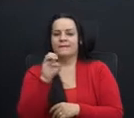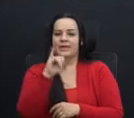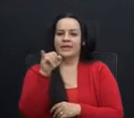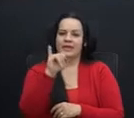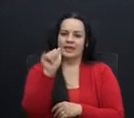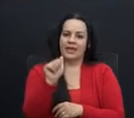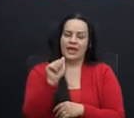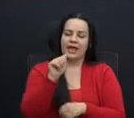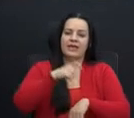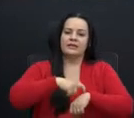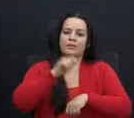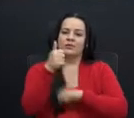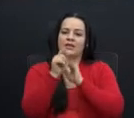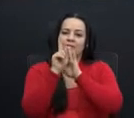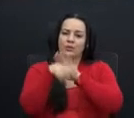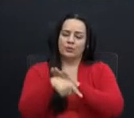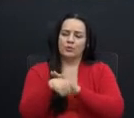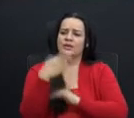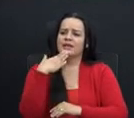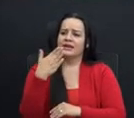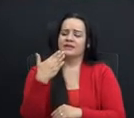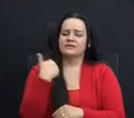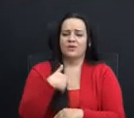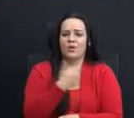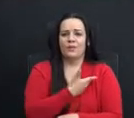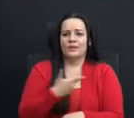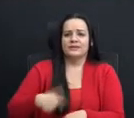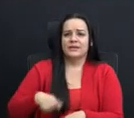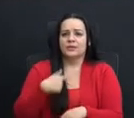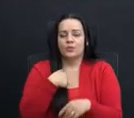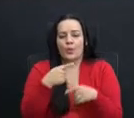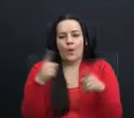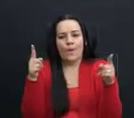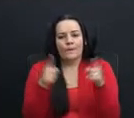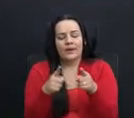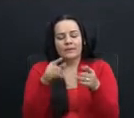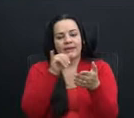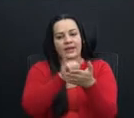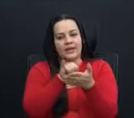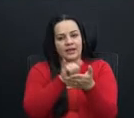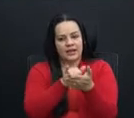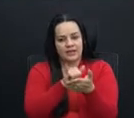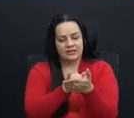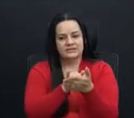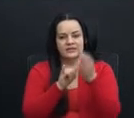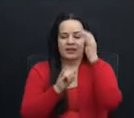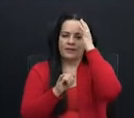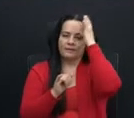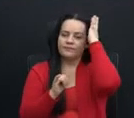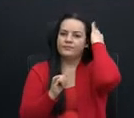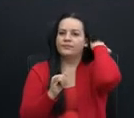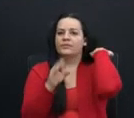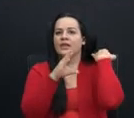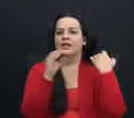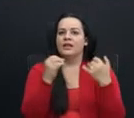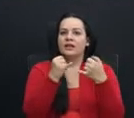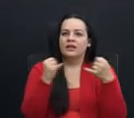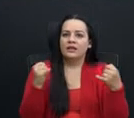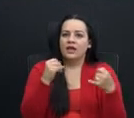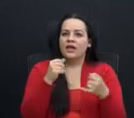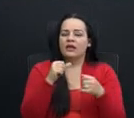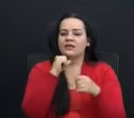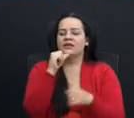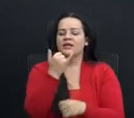Muchas gracias, señor presidente. Voy a ser muy breve en esta línea inequívoca que lleva este